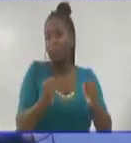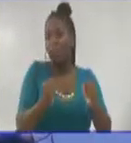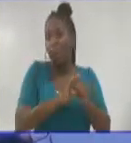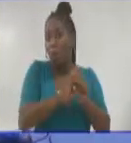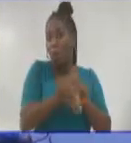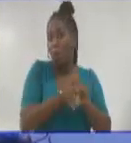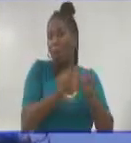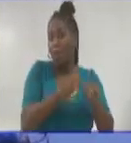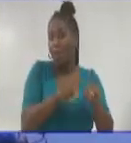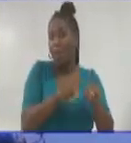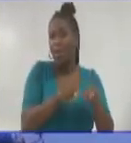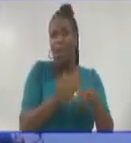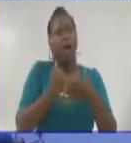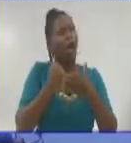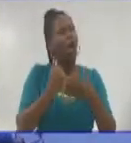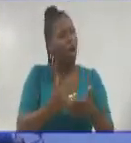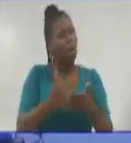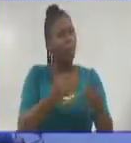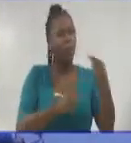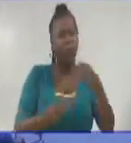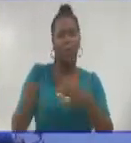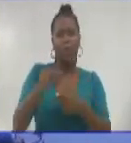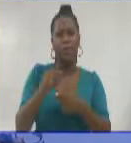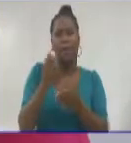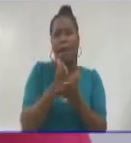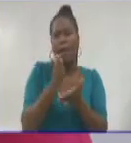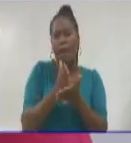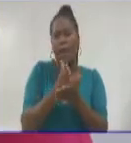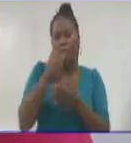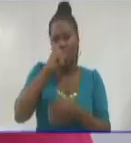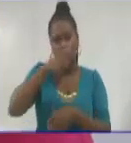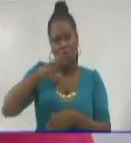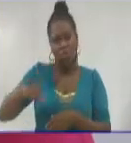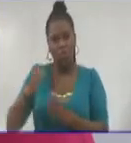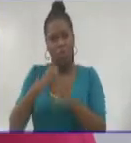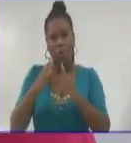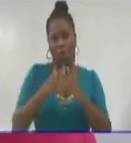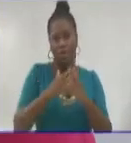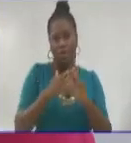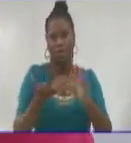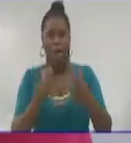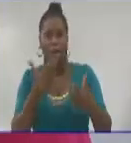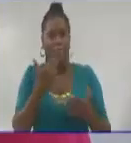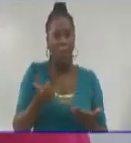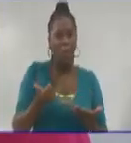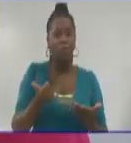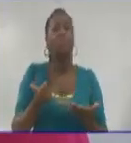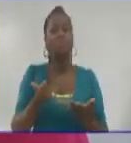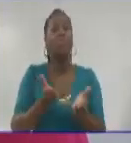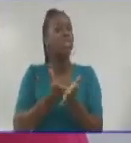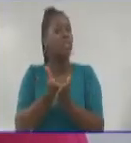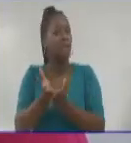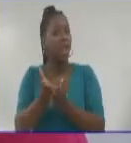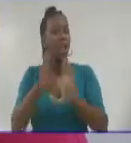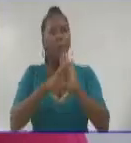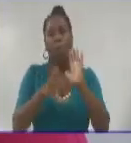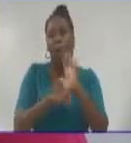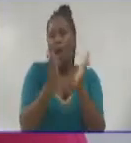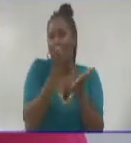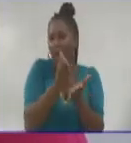tuvieron un apoyo esencial en las teleclases. Nosotros logramos mantener las redes, canales educativos, que por